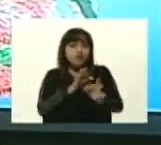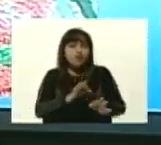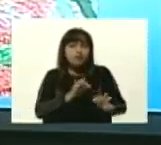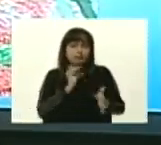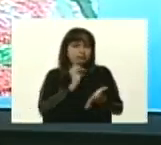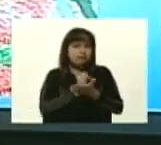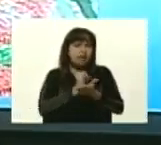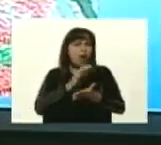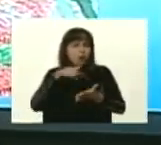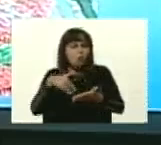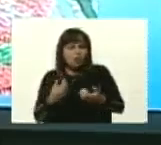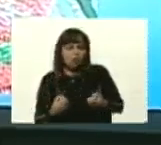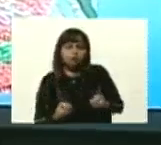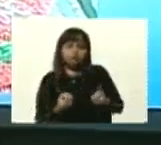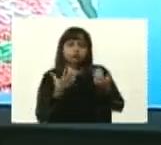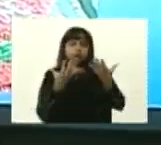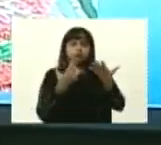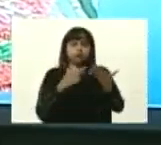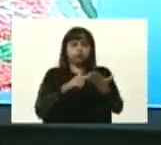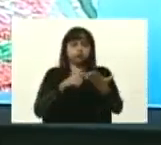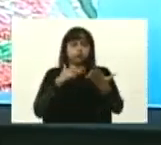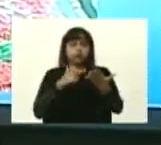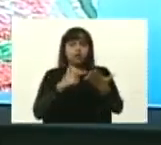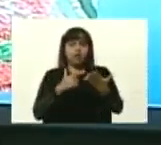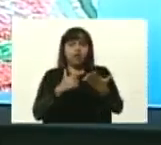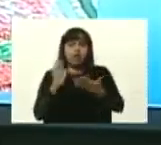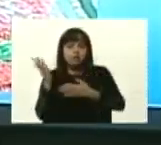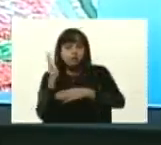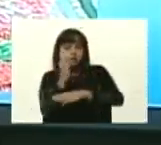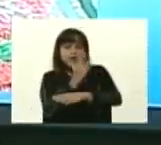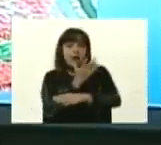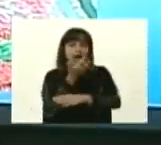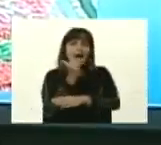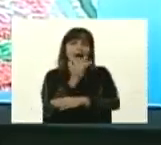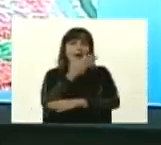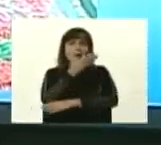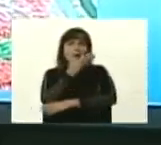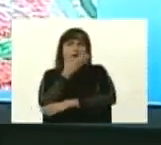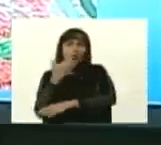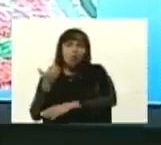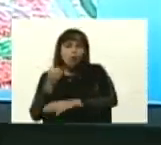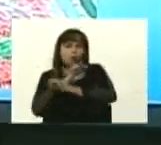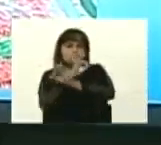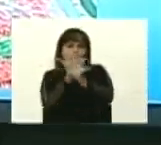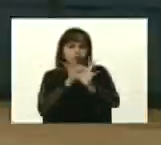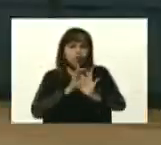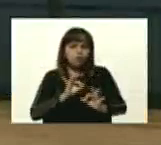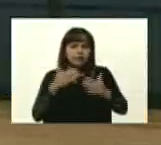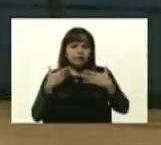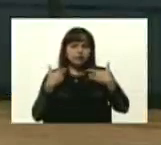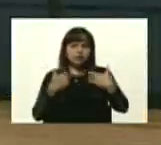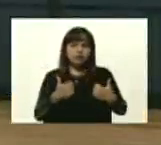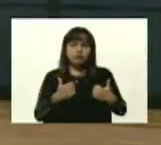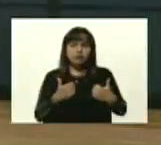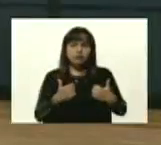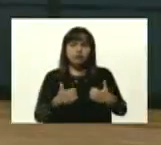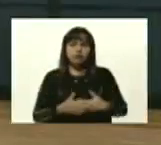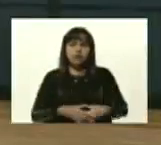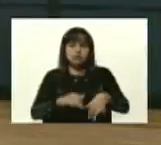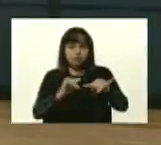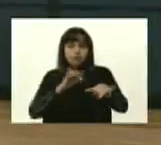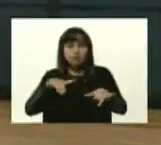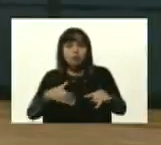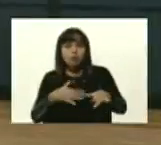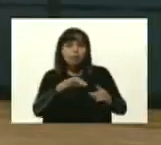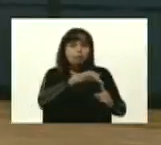se pueda resaltar aquella vegetación que se encuentra en mejores condiciones de salud y de tal forma que podamos